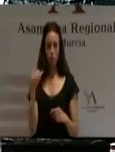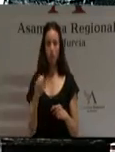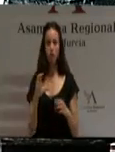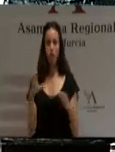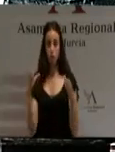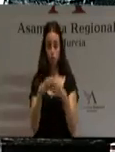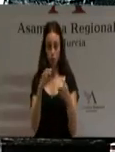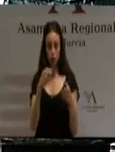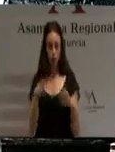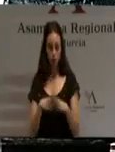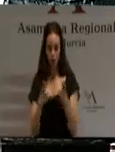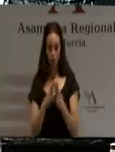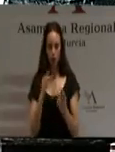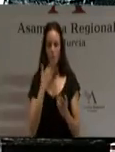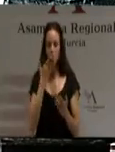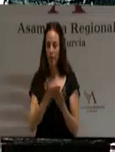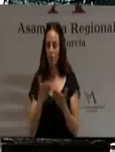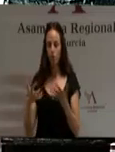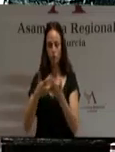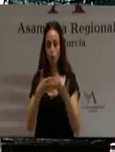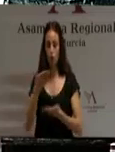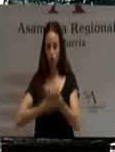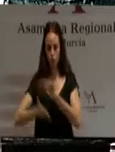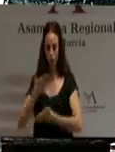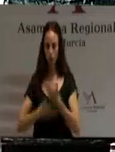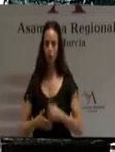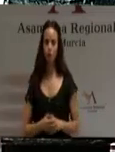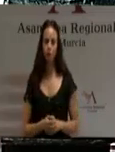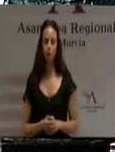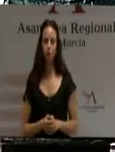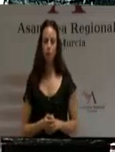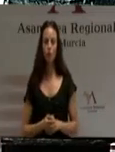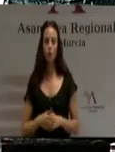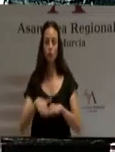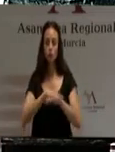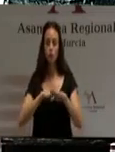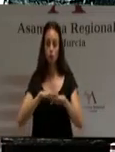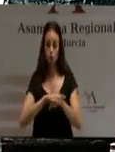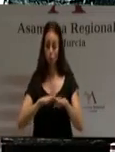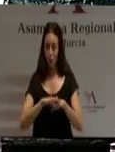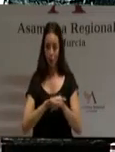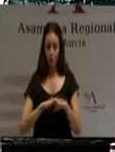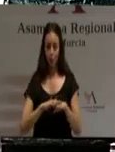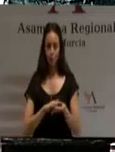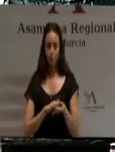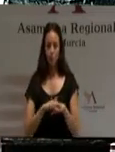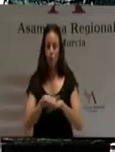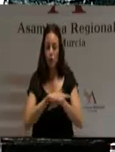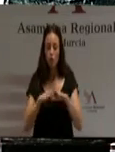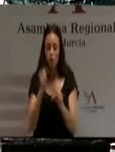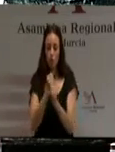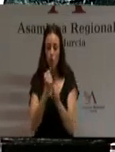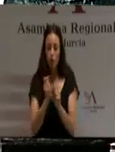pediremos, como siempre, su colaboración. Los gobiernos por sí mismos no generan empleo.